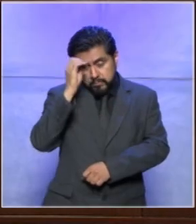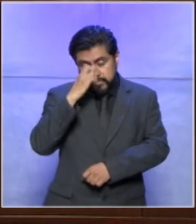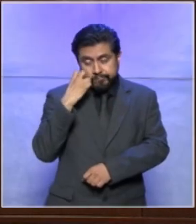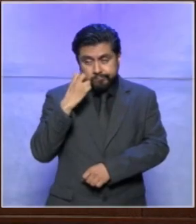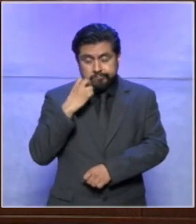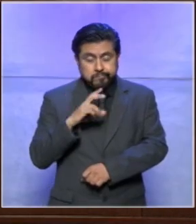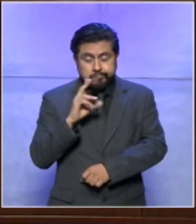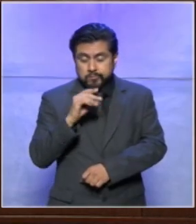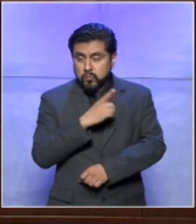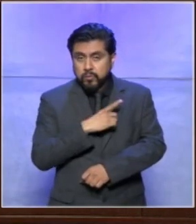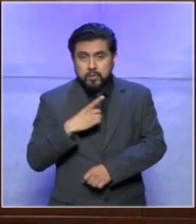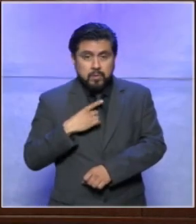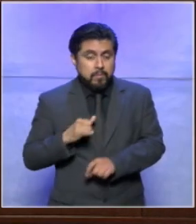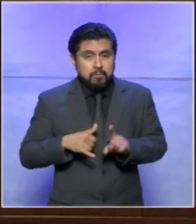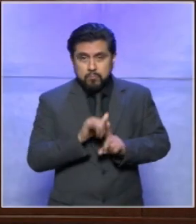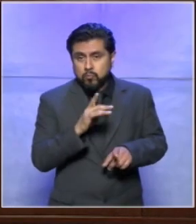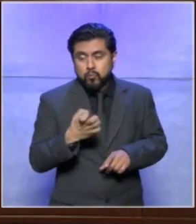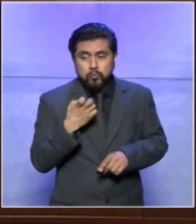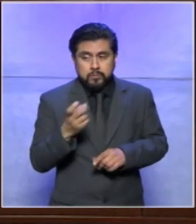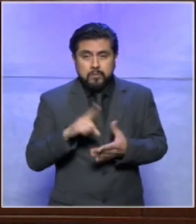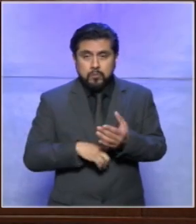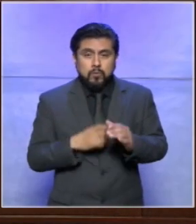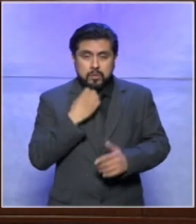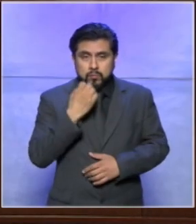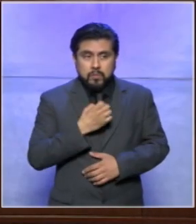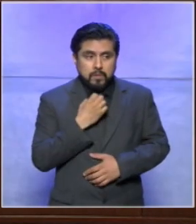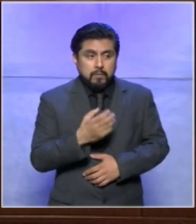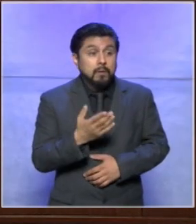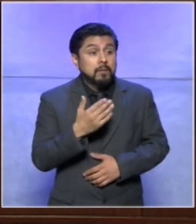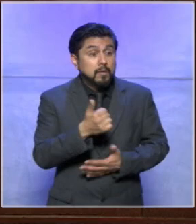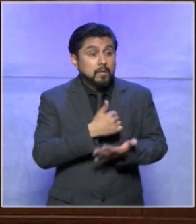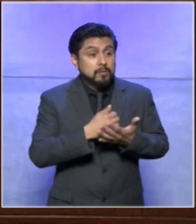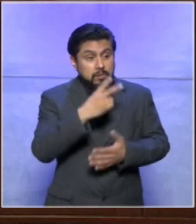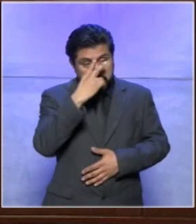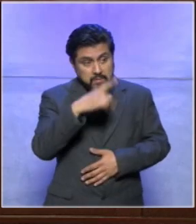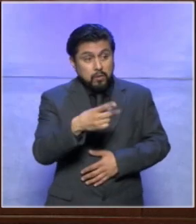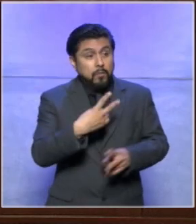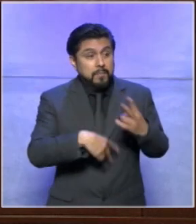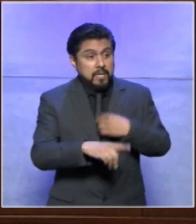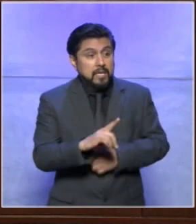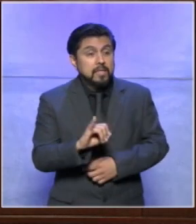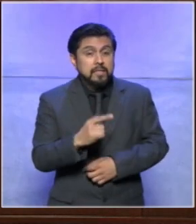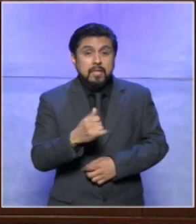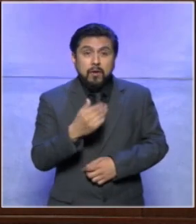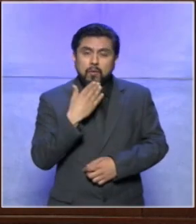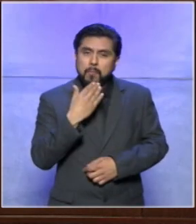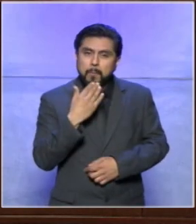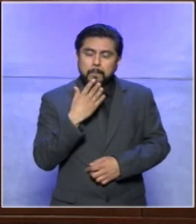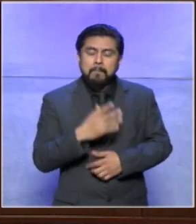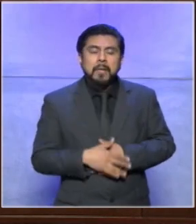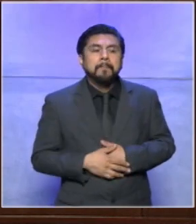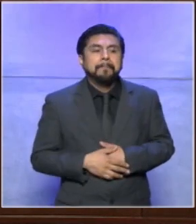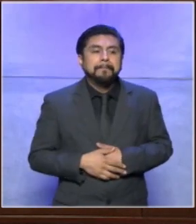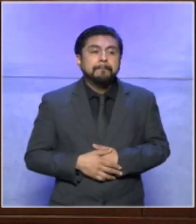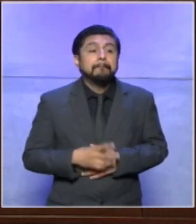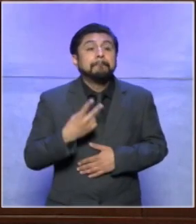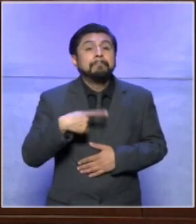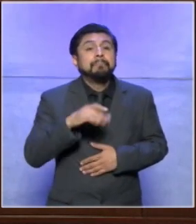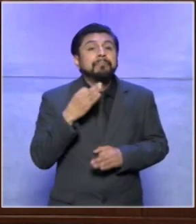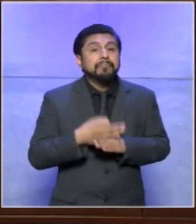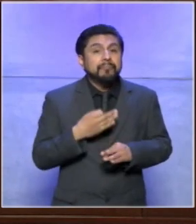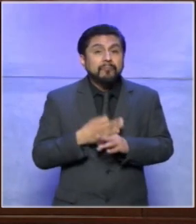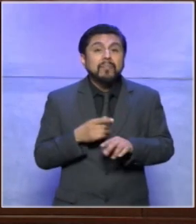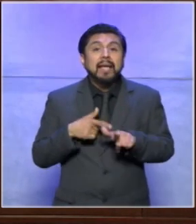está la opinión de de diego desde la ciudad de méxico que ha venido a participar en este tribunal electoral infantil pero